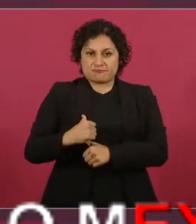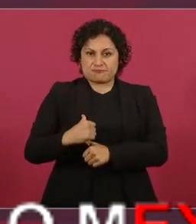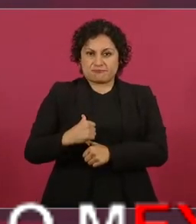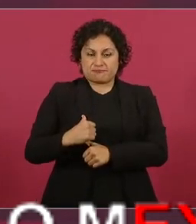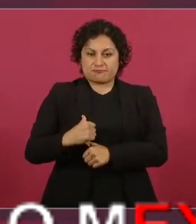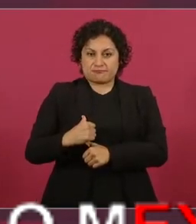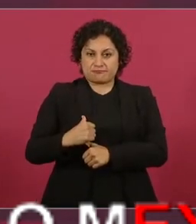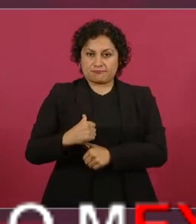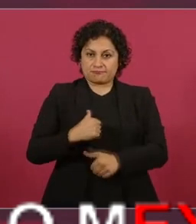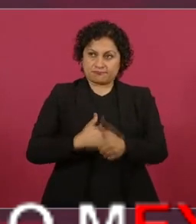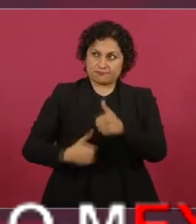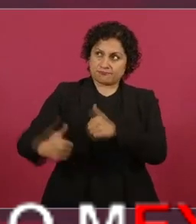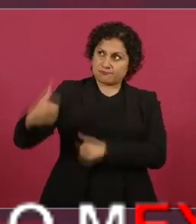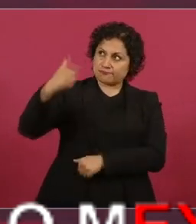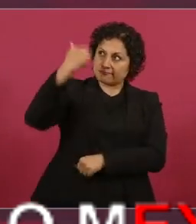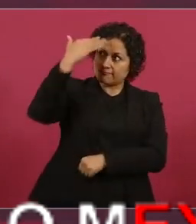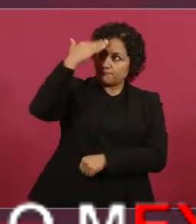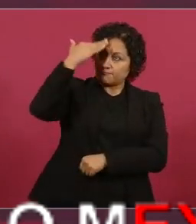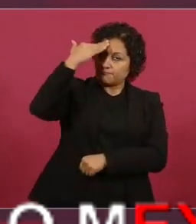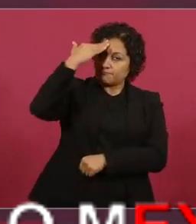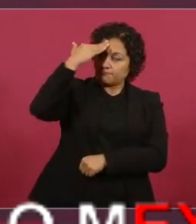que no es libre,